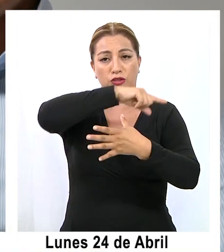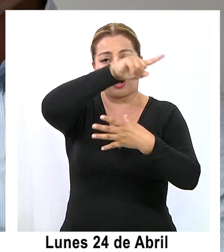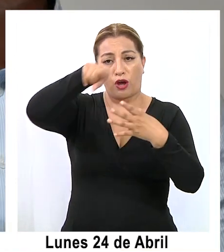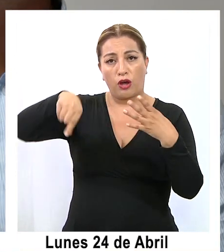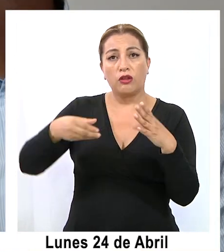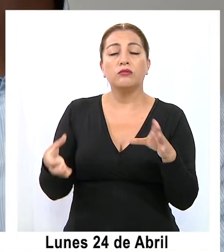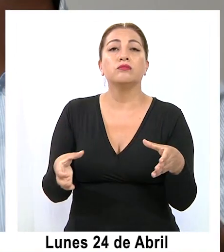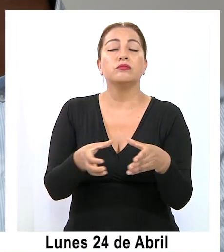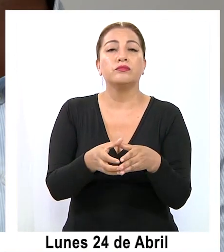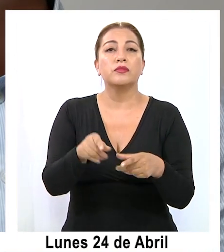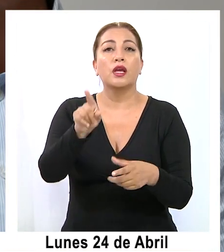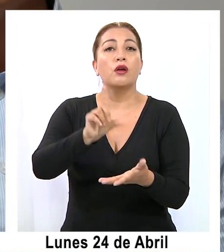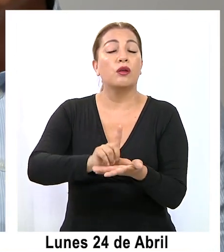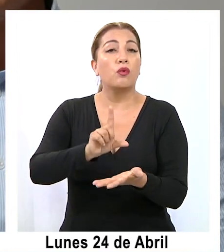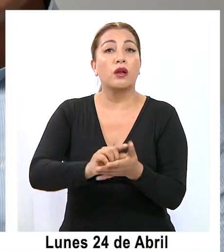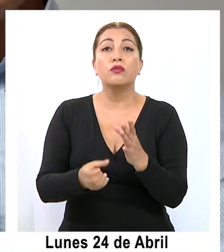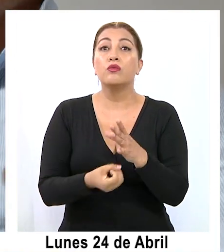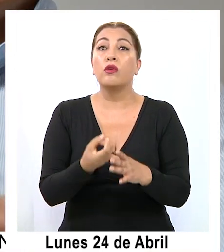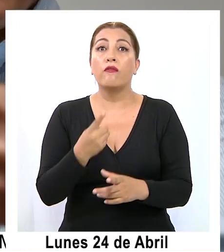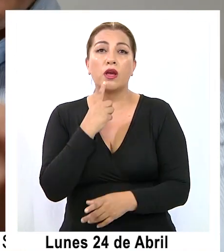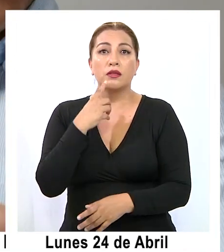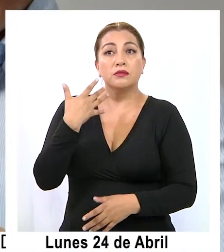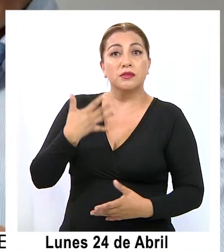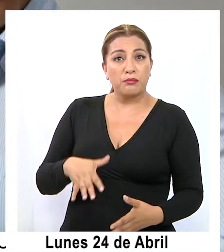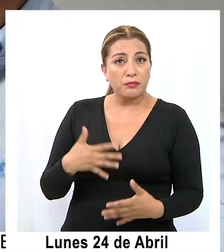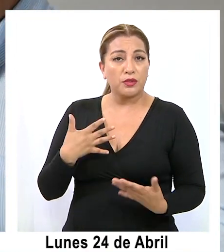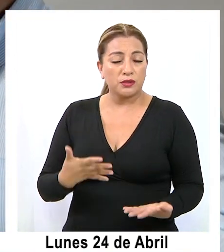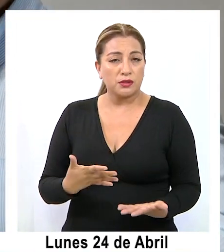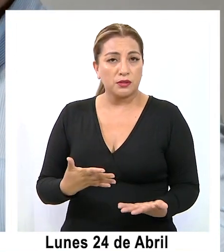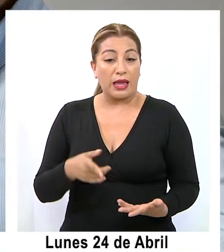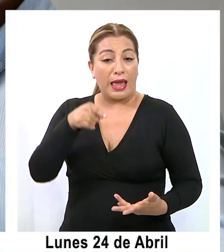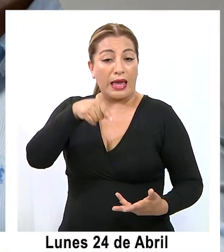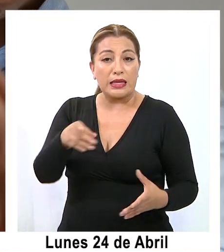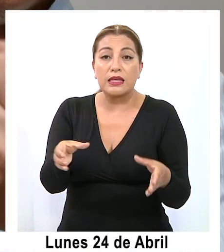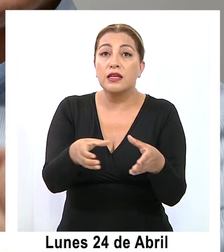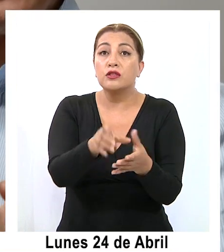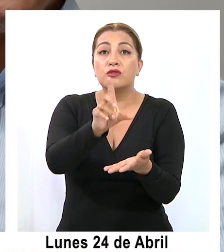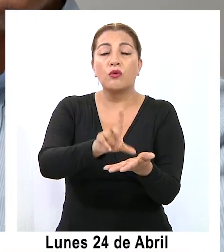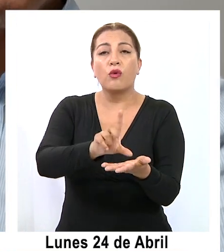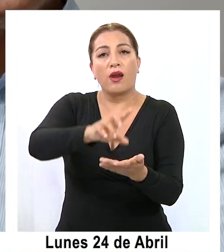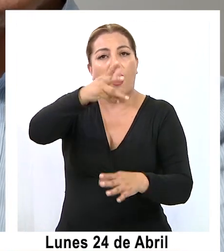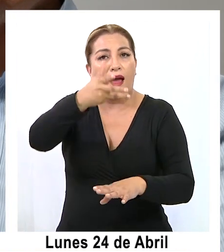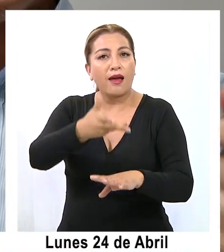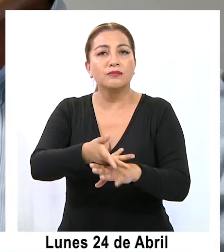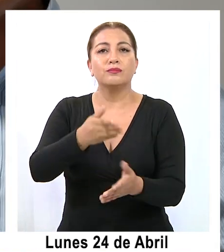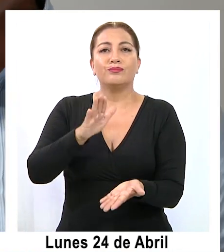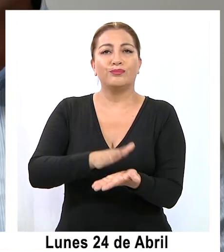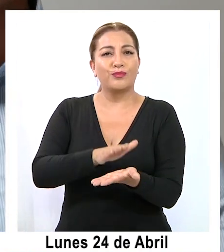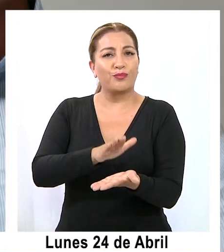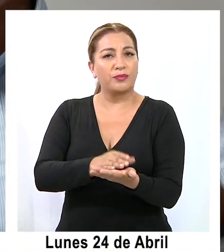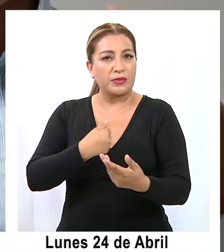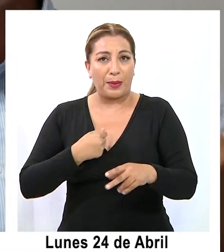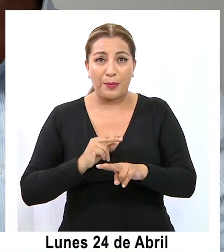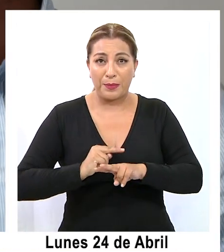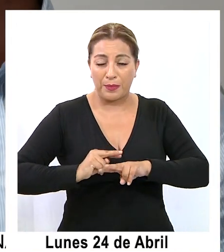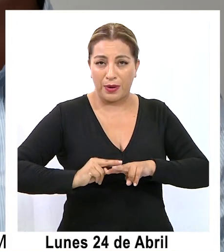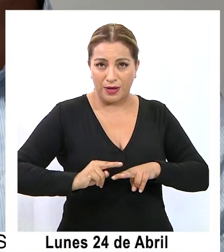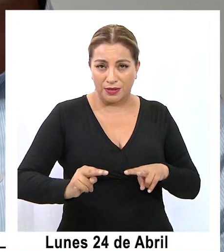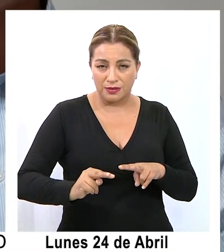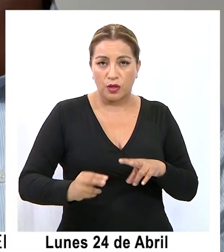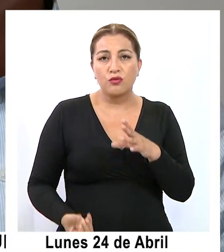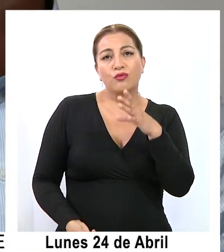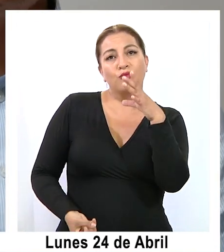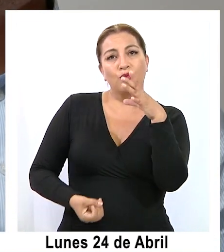creación de estos espacios es muy importante, puesto que será desde allí que se recogerán las propuestas para poder generar una